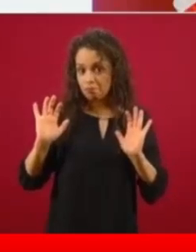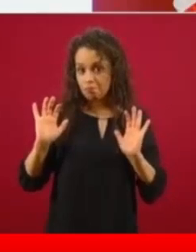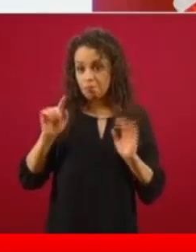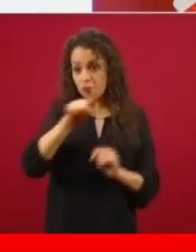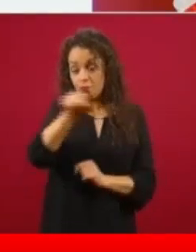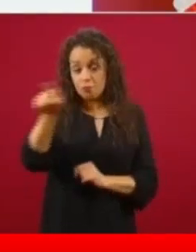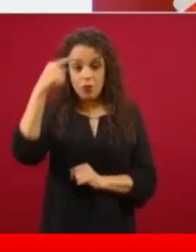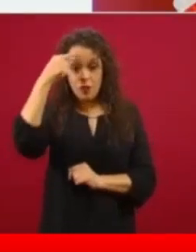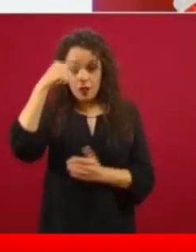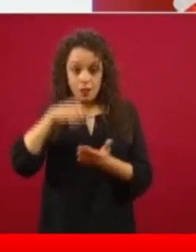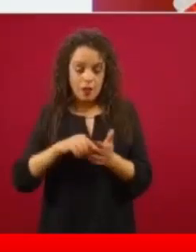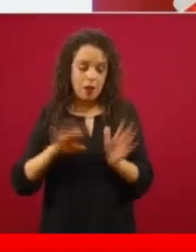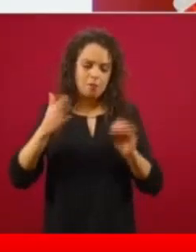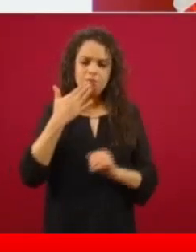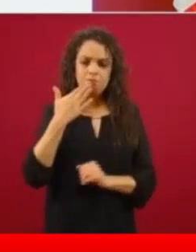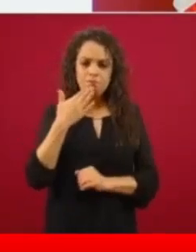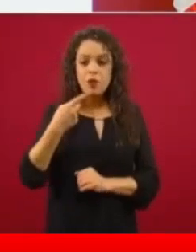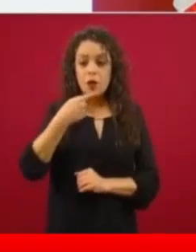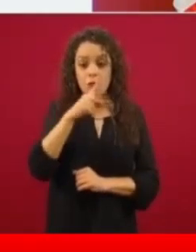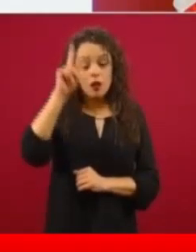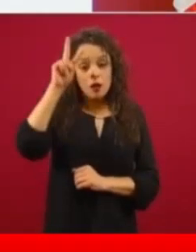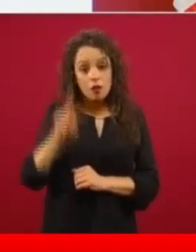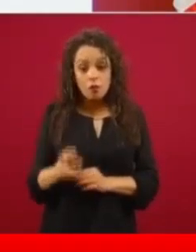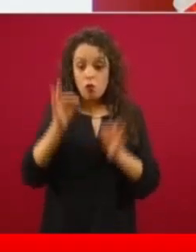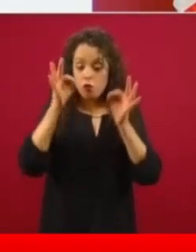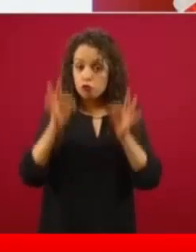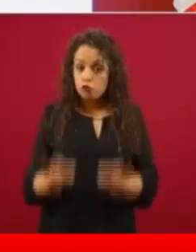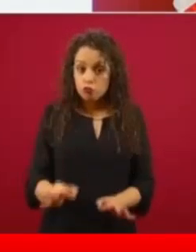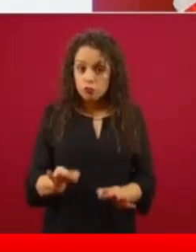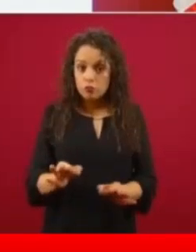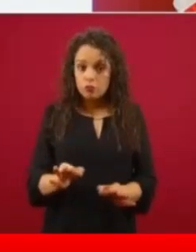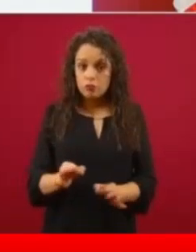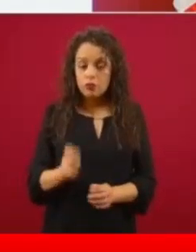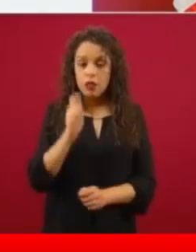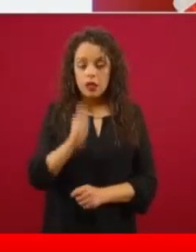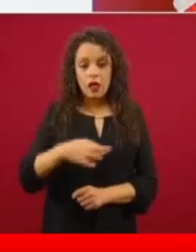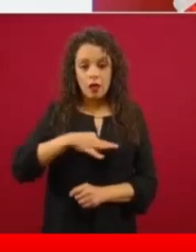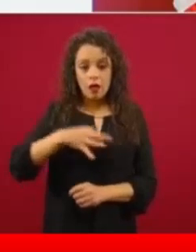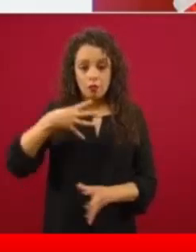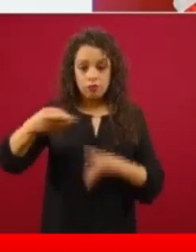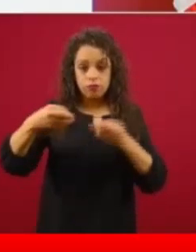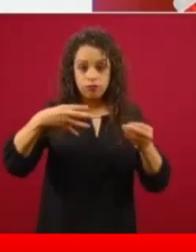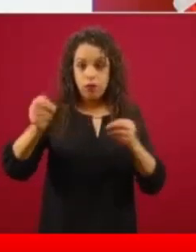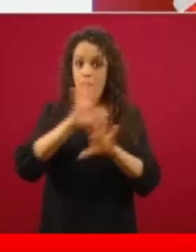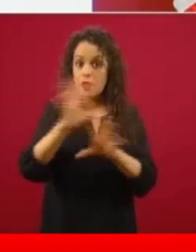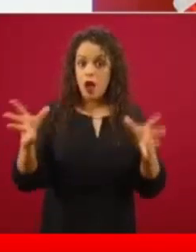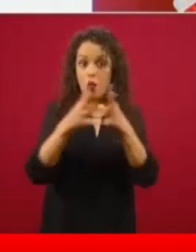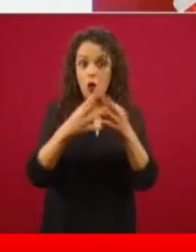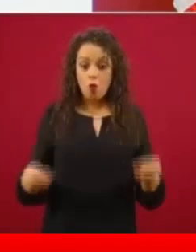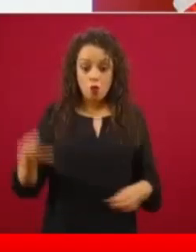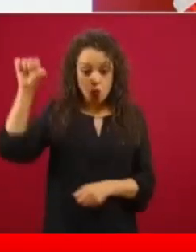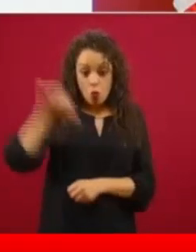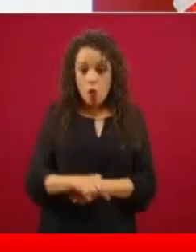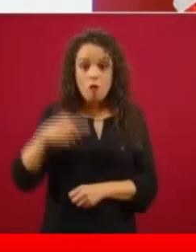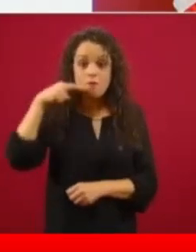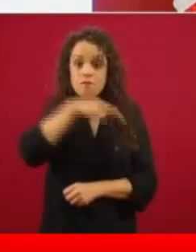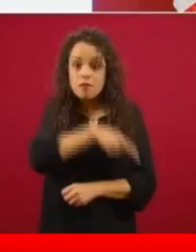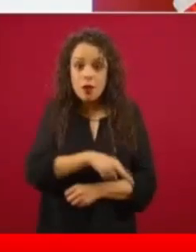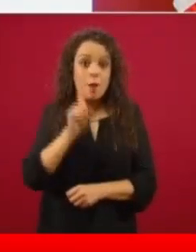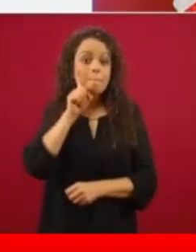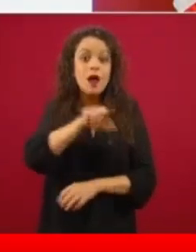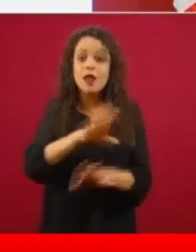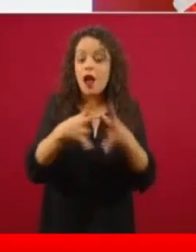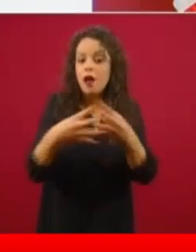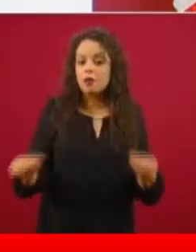elemento que no está basado en la realidad, que es las epidemias no se pueden parar de un día para otro. Y lo segundo